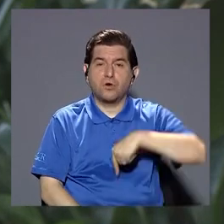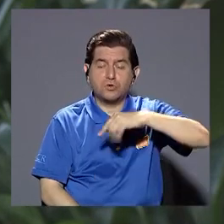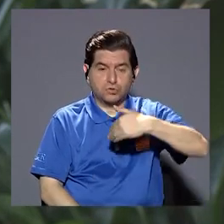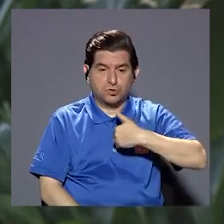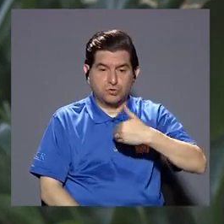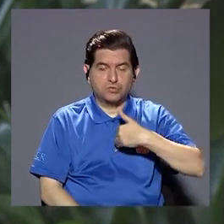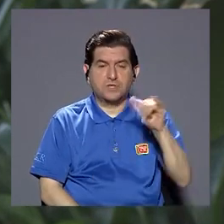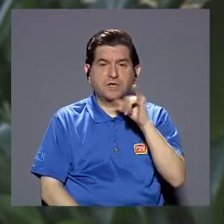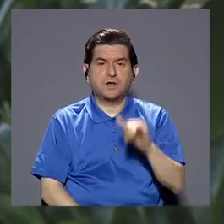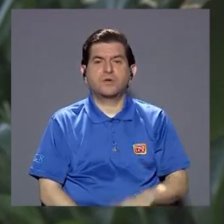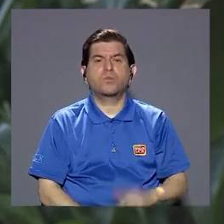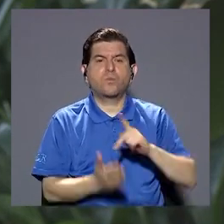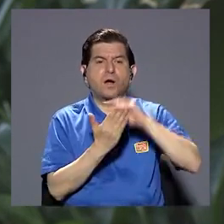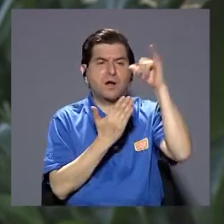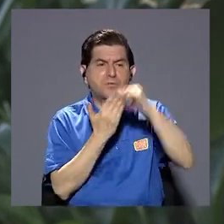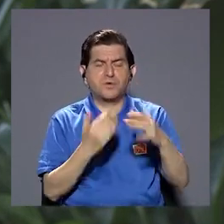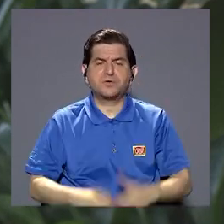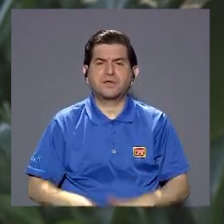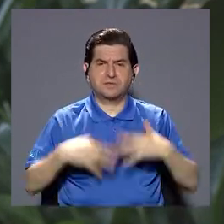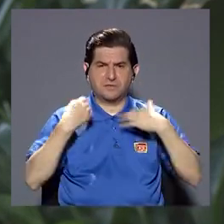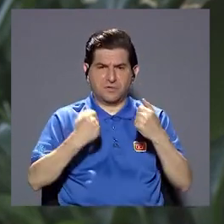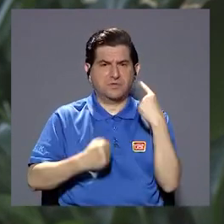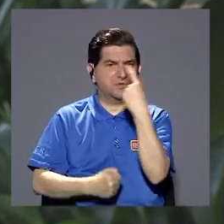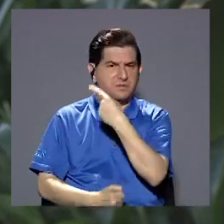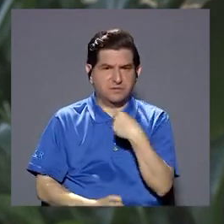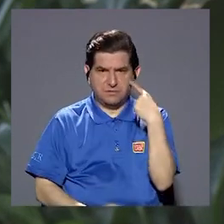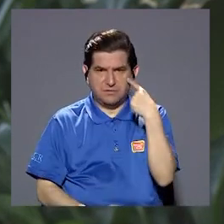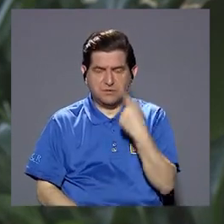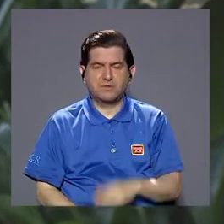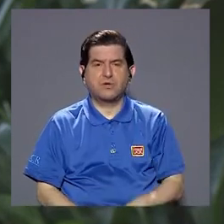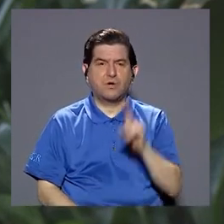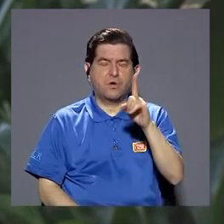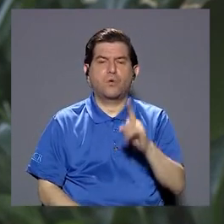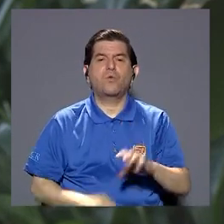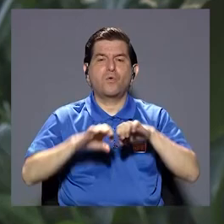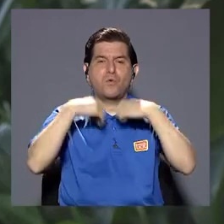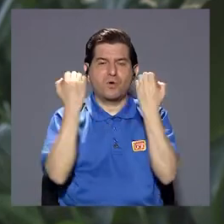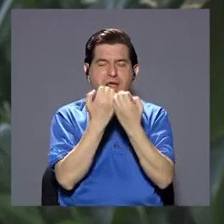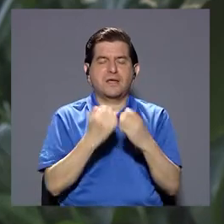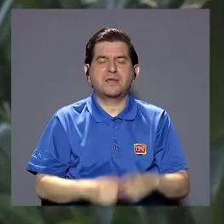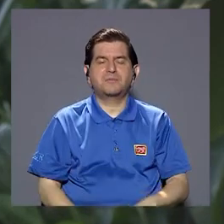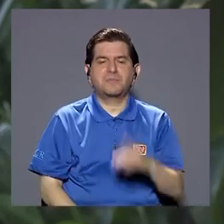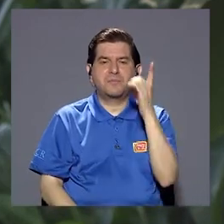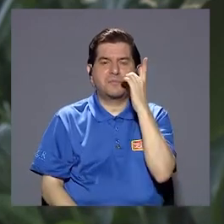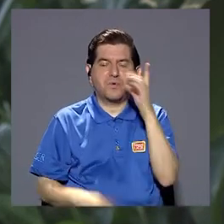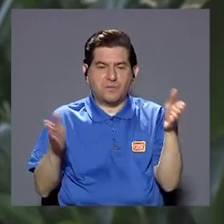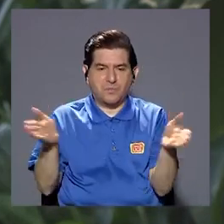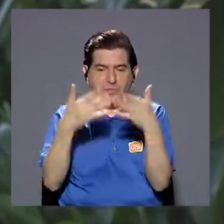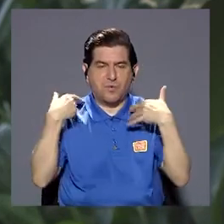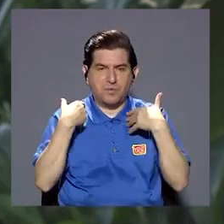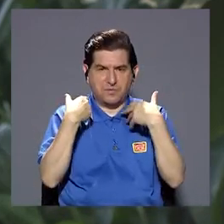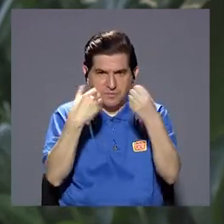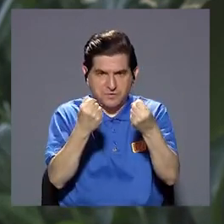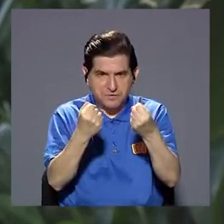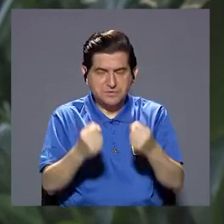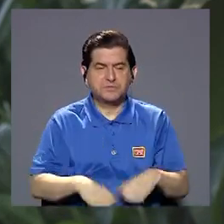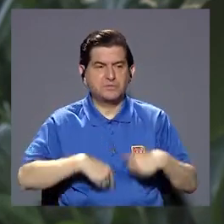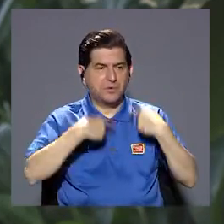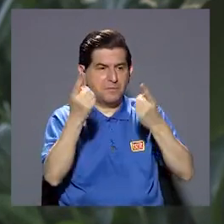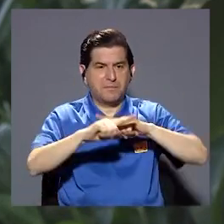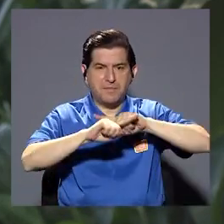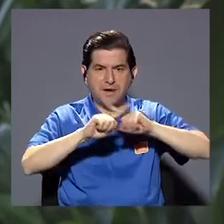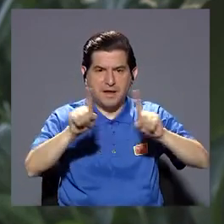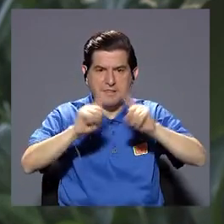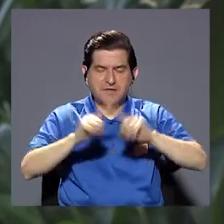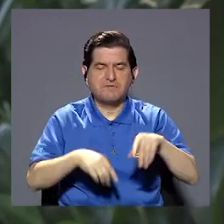nosotros tenemos también en Copesana un proyecto de salud bucodental donde un equipo odontológico de promoción de la salud bucodental